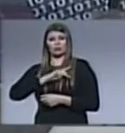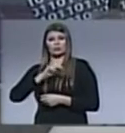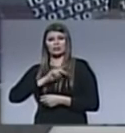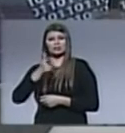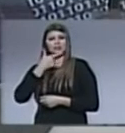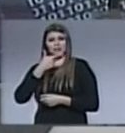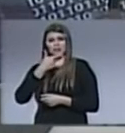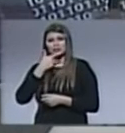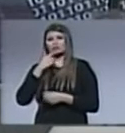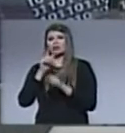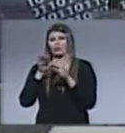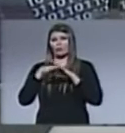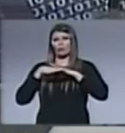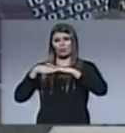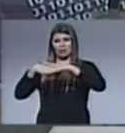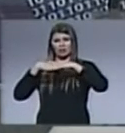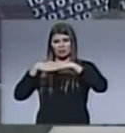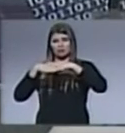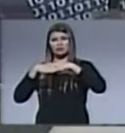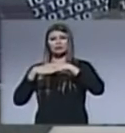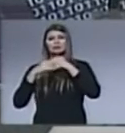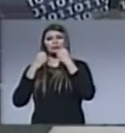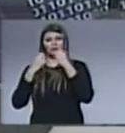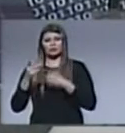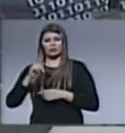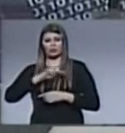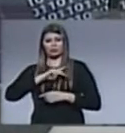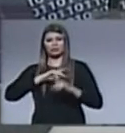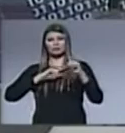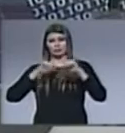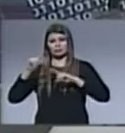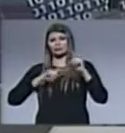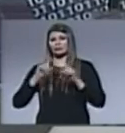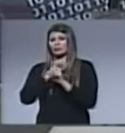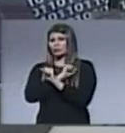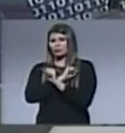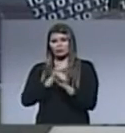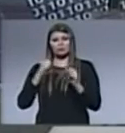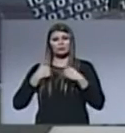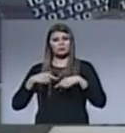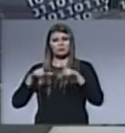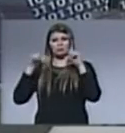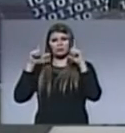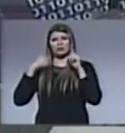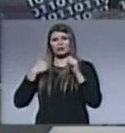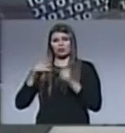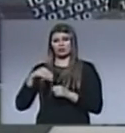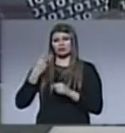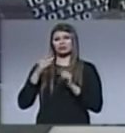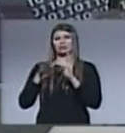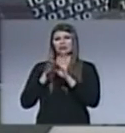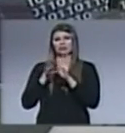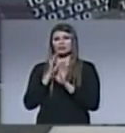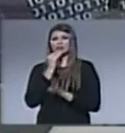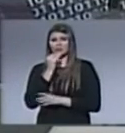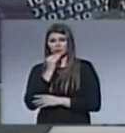seres humanos igual que ustedes. Un líder espiritual no puede pretender ser mediador en el lugar